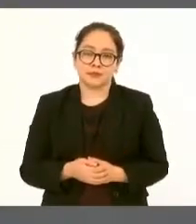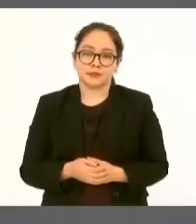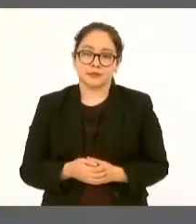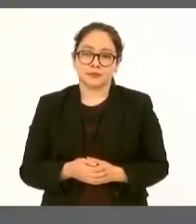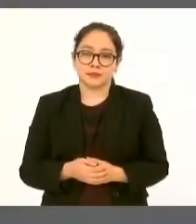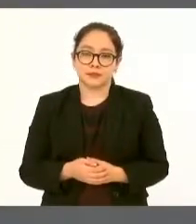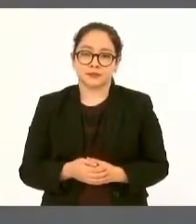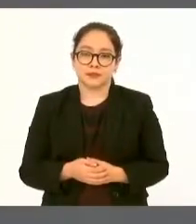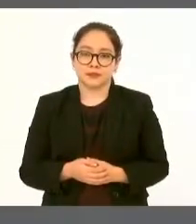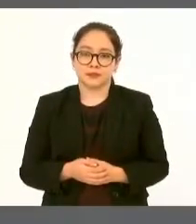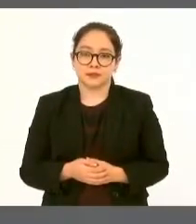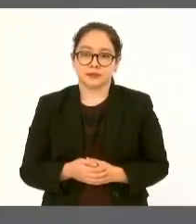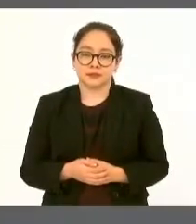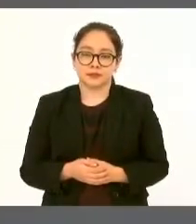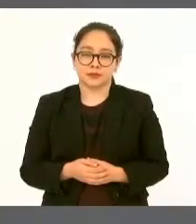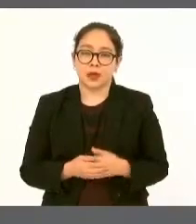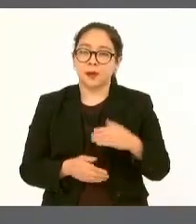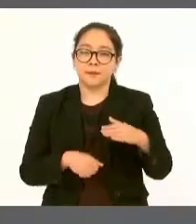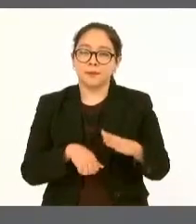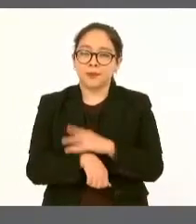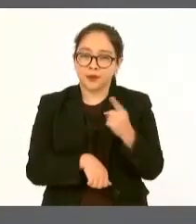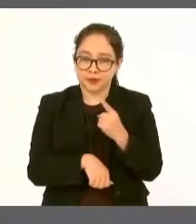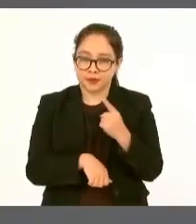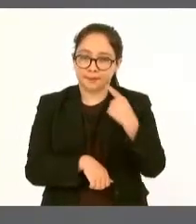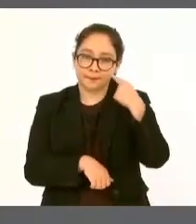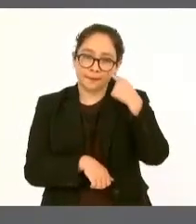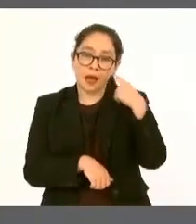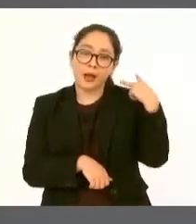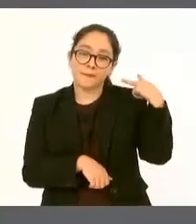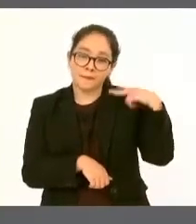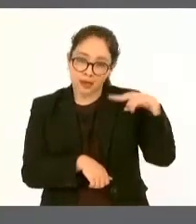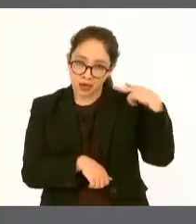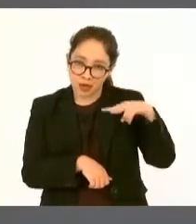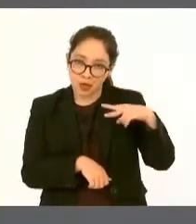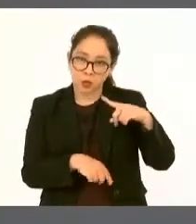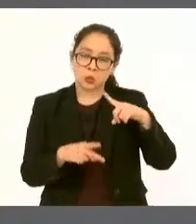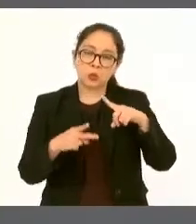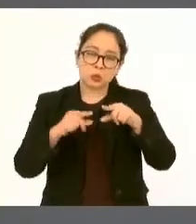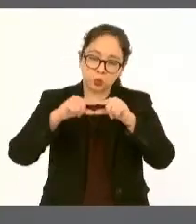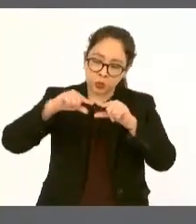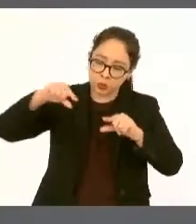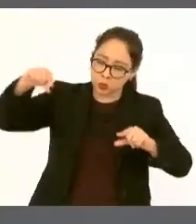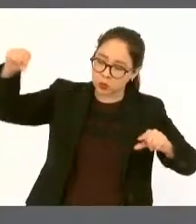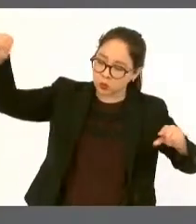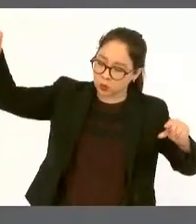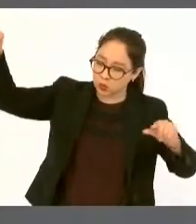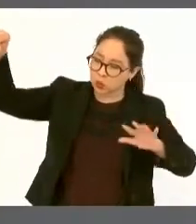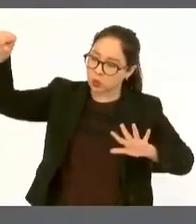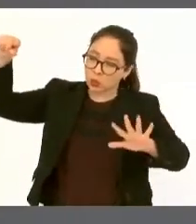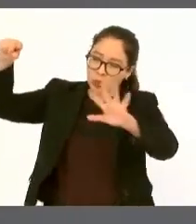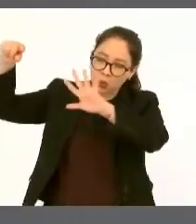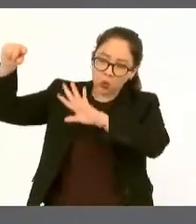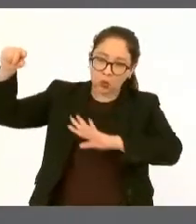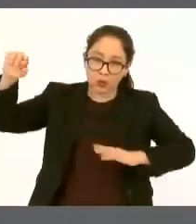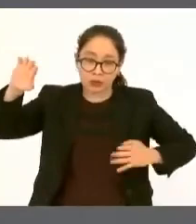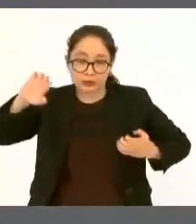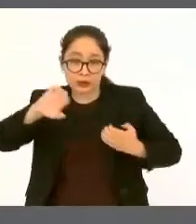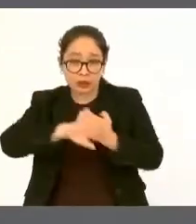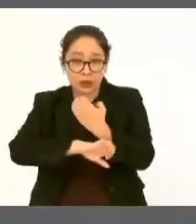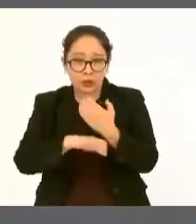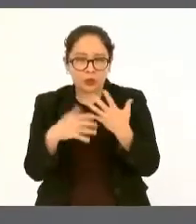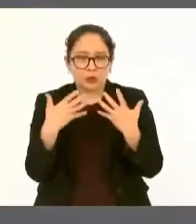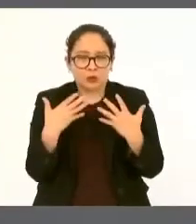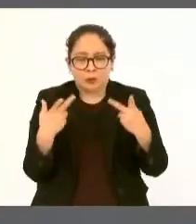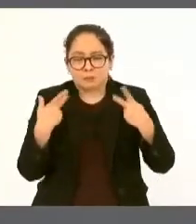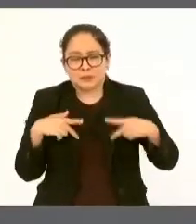en Veracruz, en cualquier parte del país, es muy